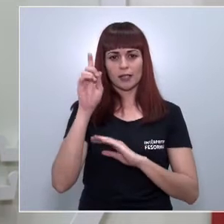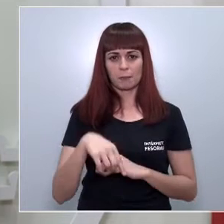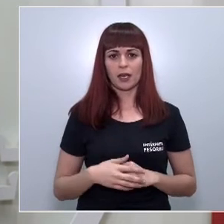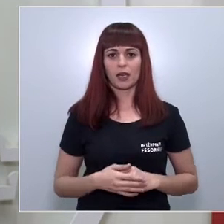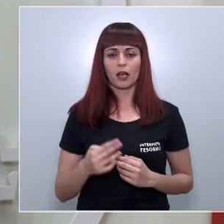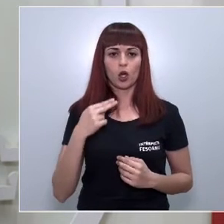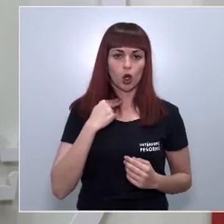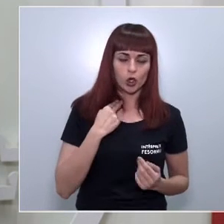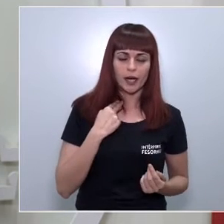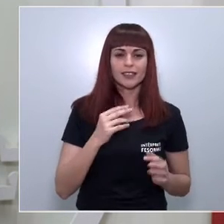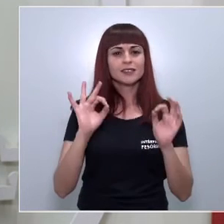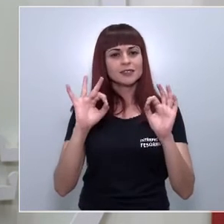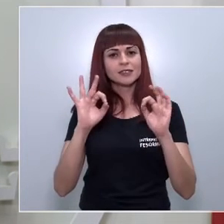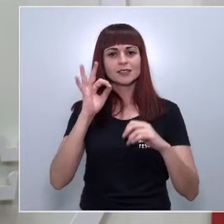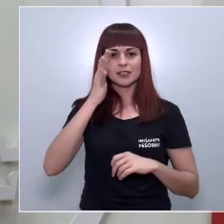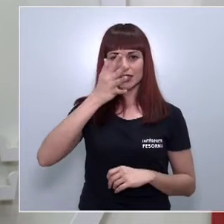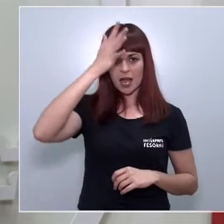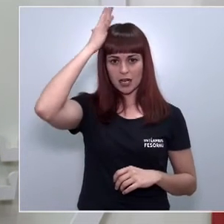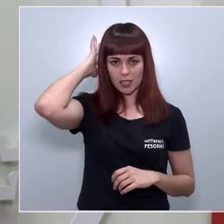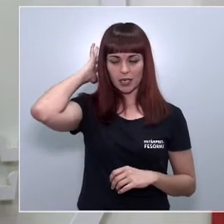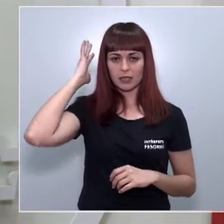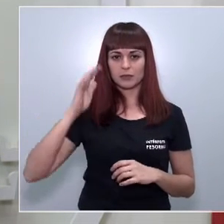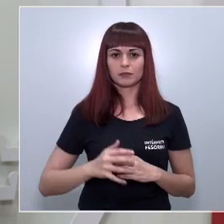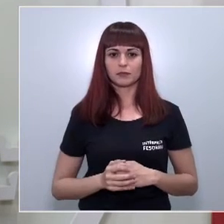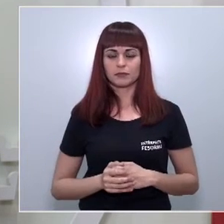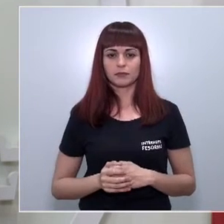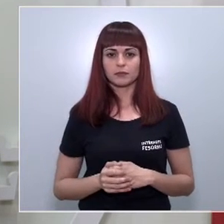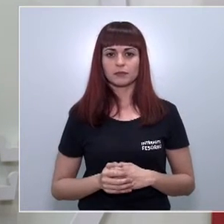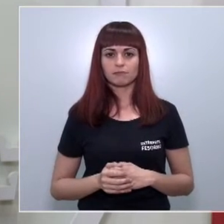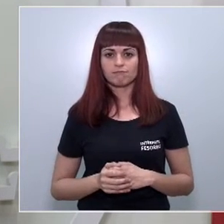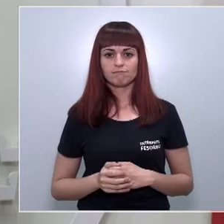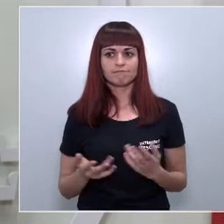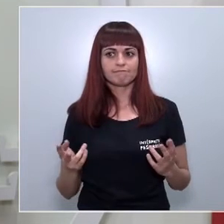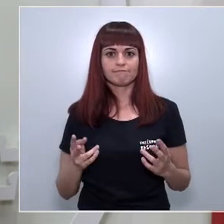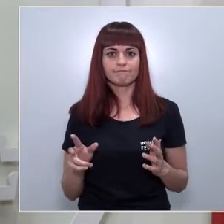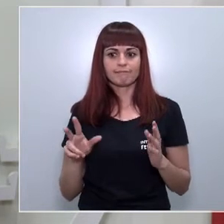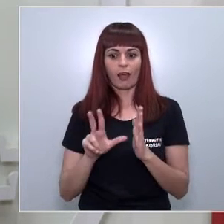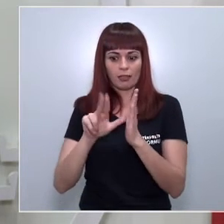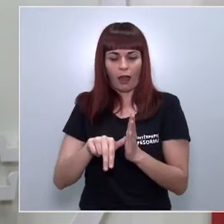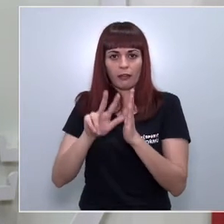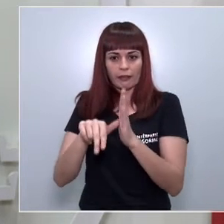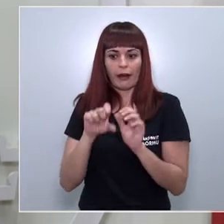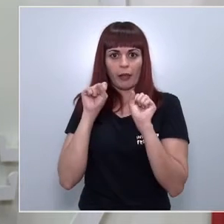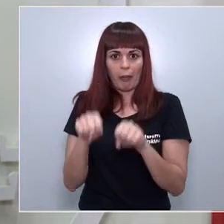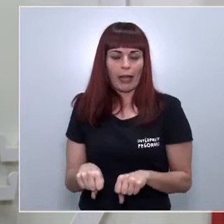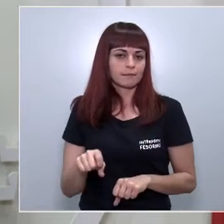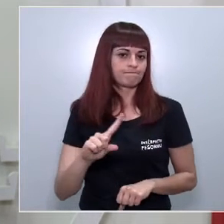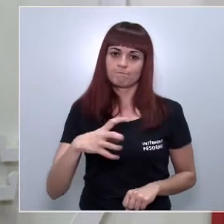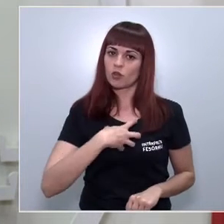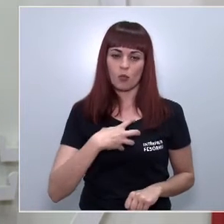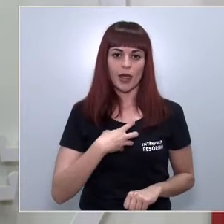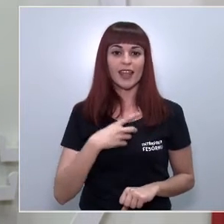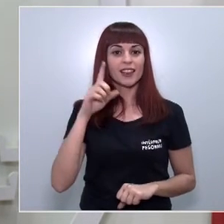también de Lorca y muy especialmente de Cartagena y no puede soportar nuevos retrasos. También son